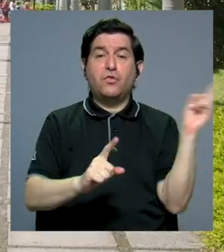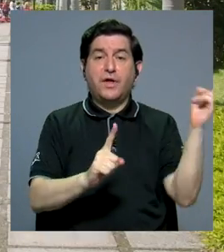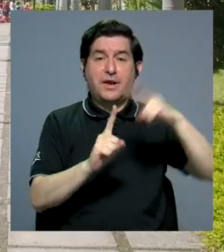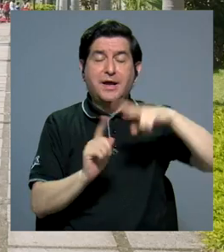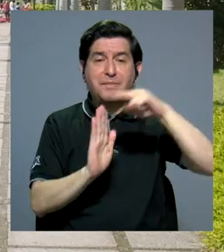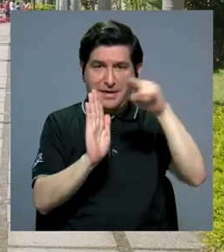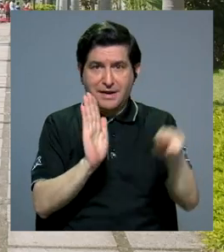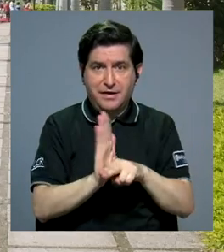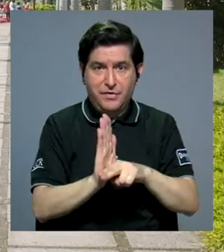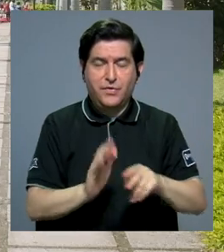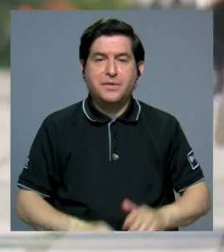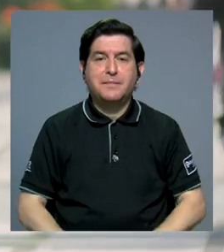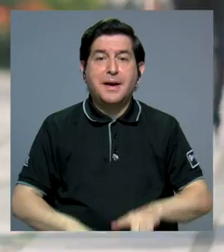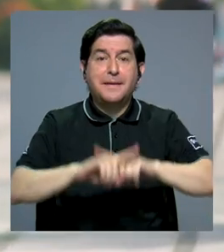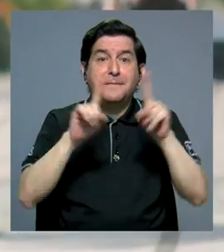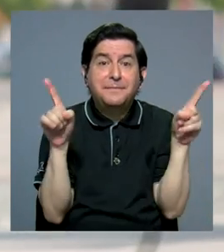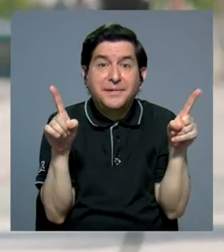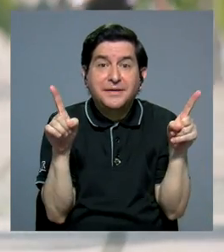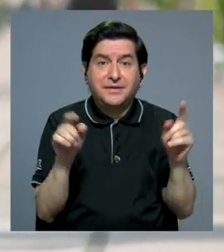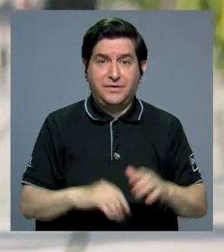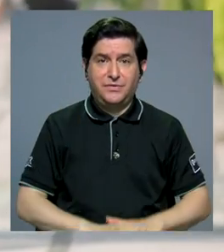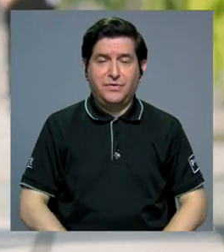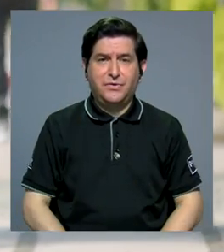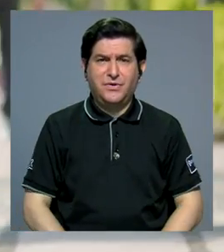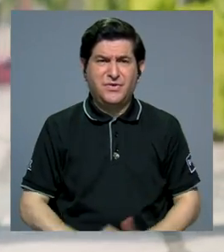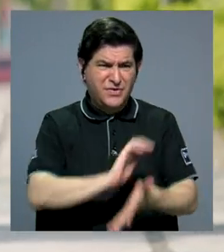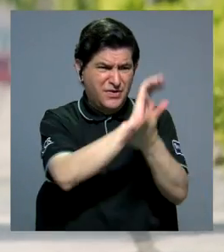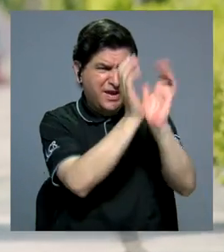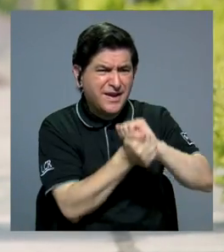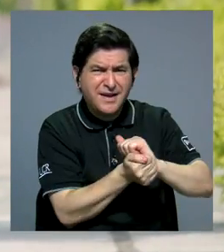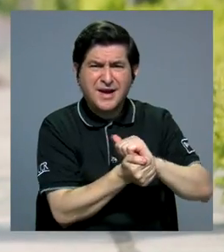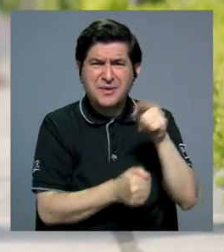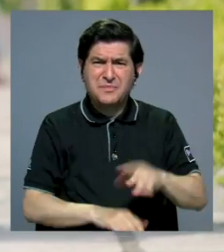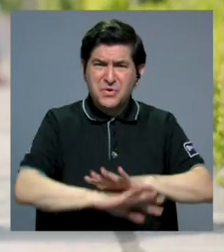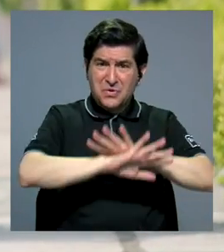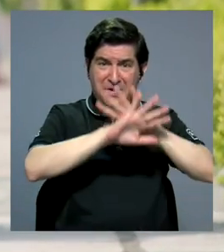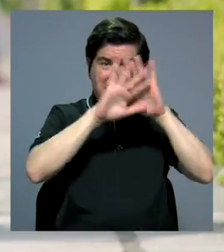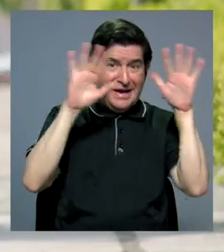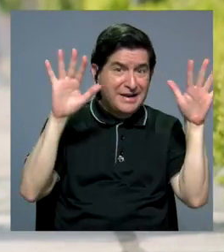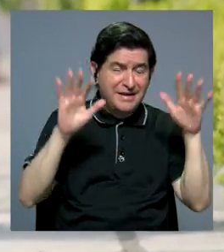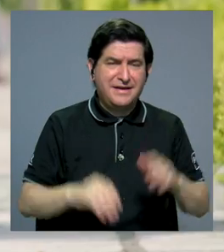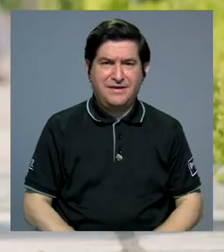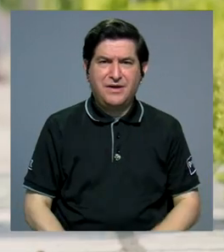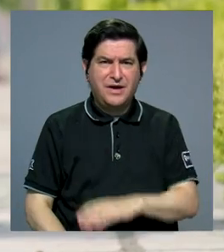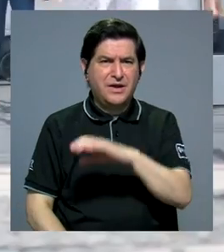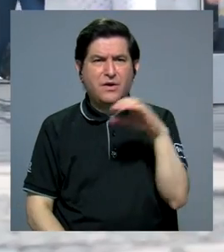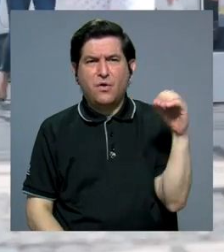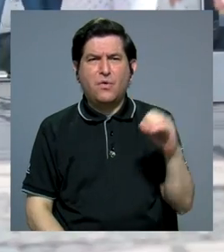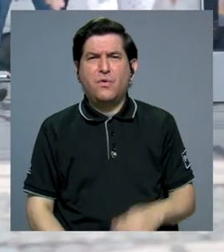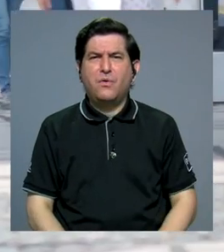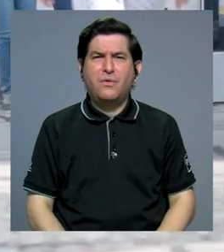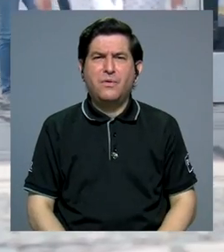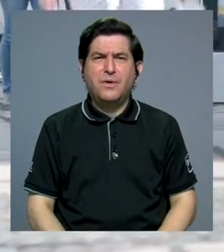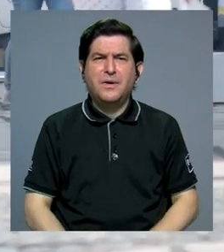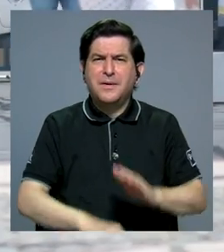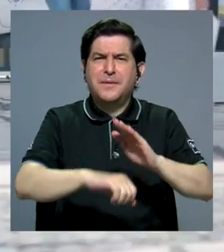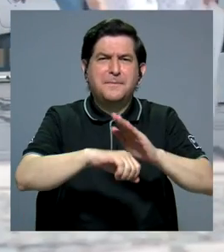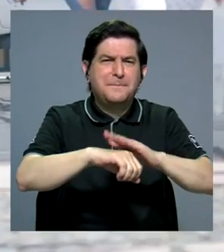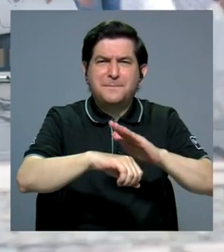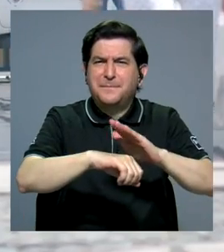aplicar la norma como tal. Pero más bien la reforma, en lugar de aclarar y hacer, digamos, más